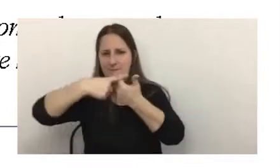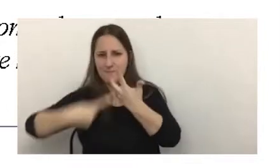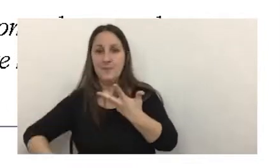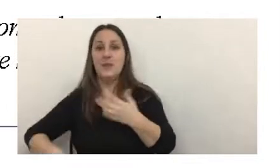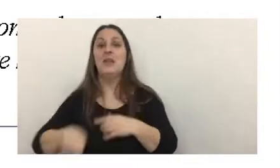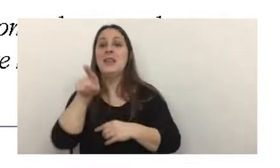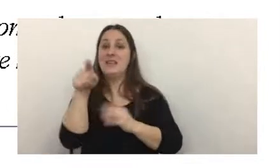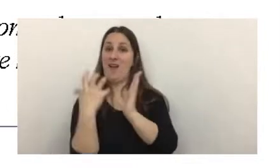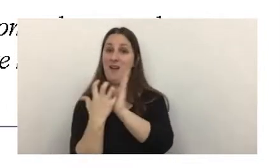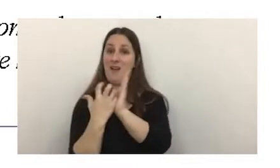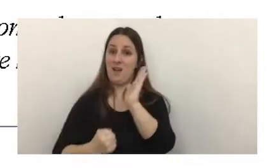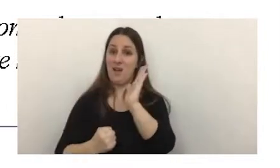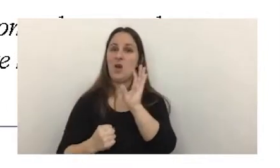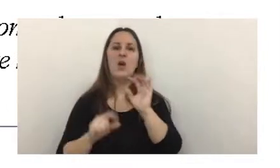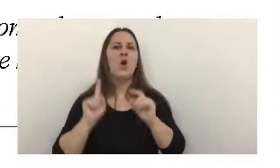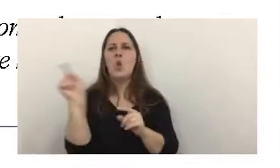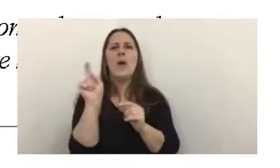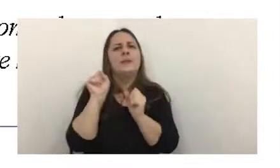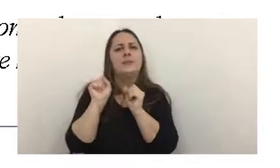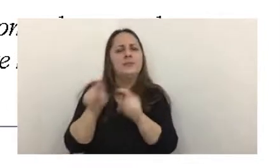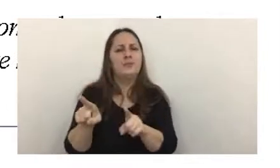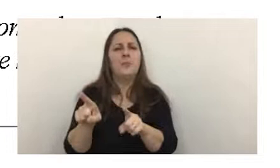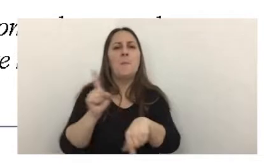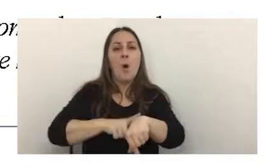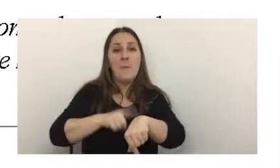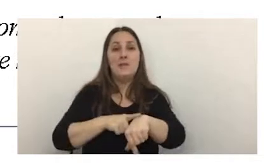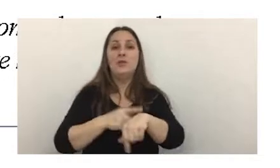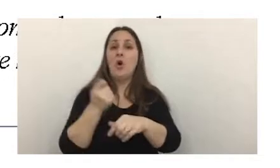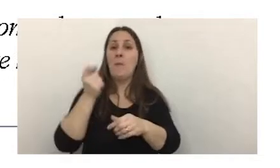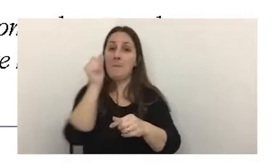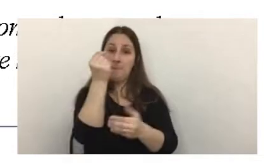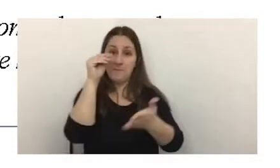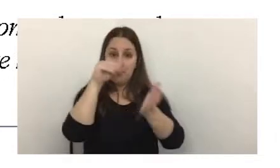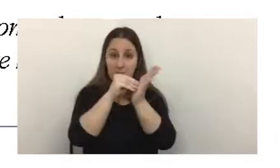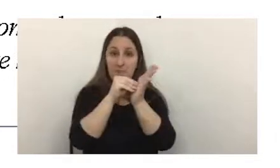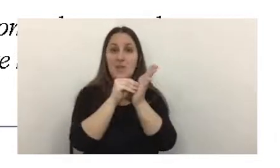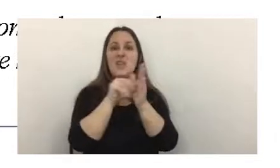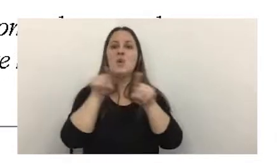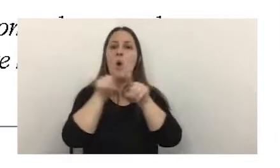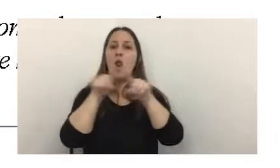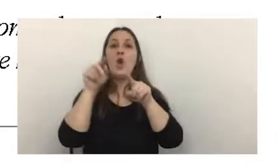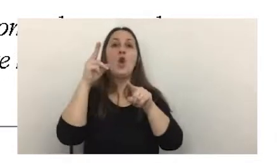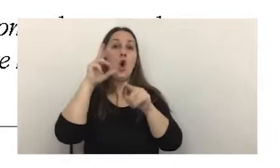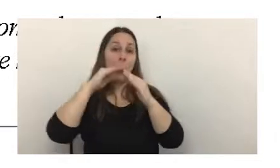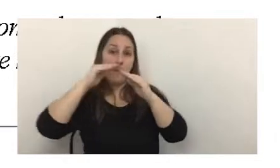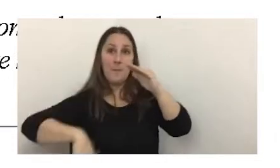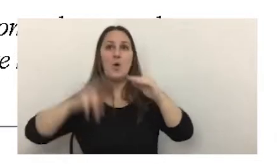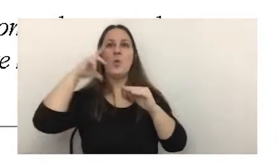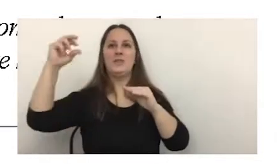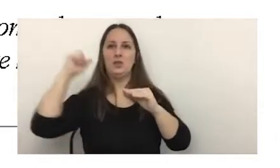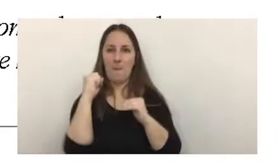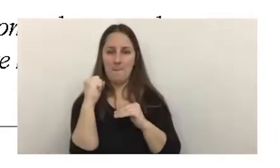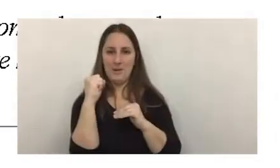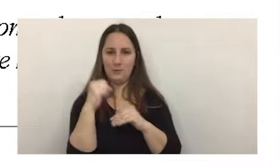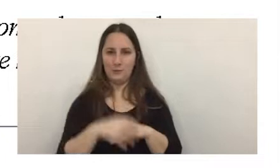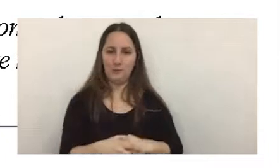retención no va a corresponder cuando el importe sea igual o inferior a 900 pesos y